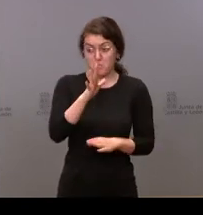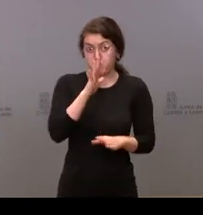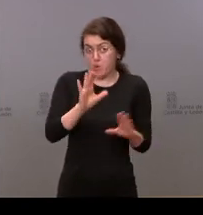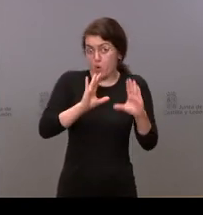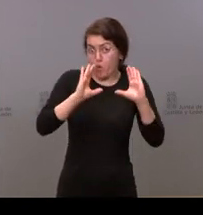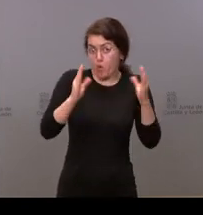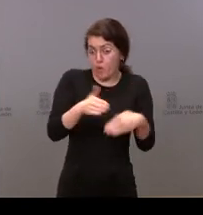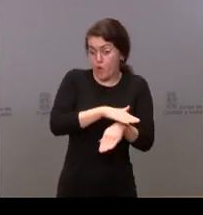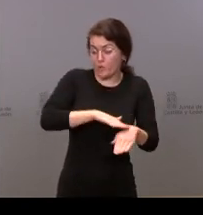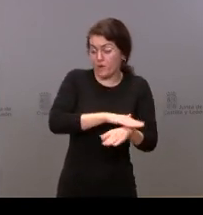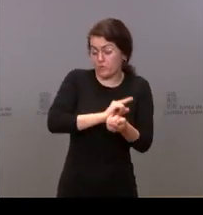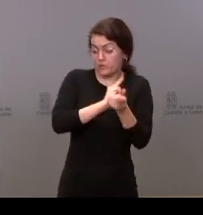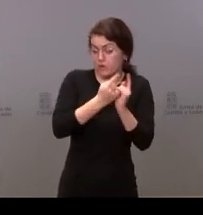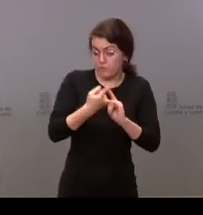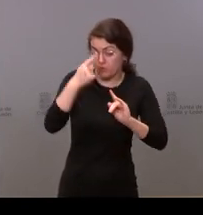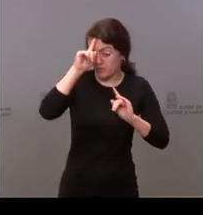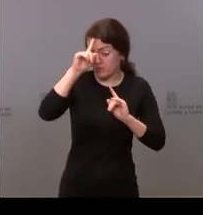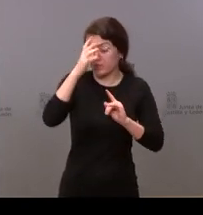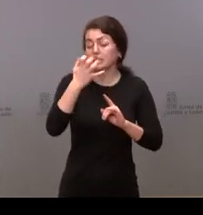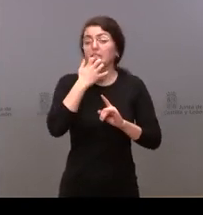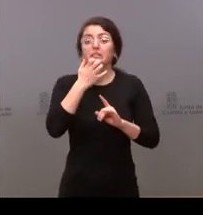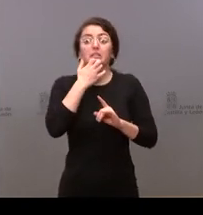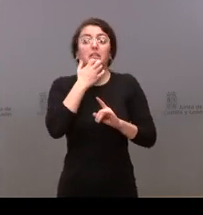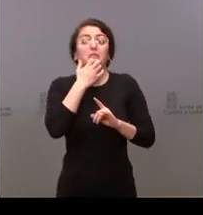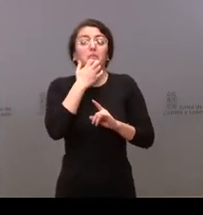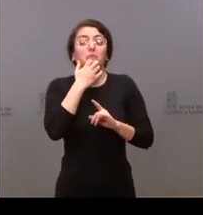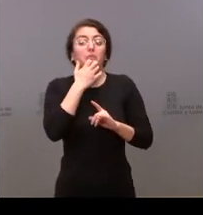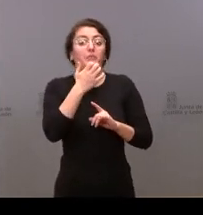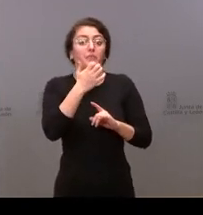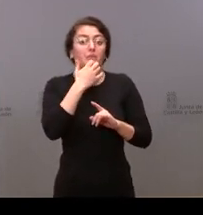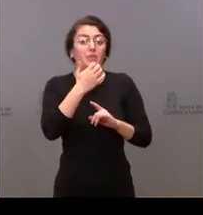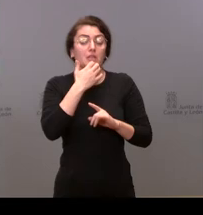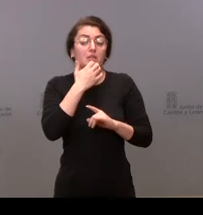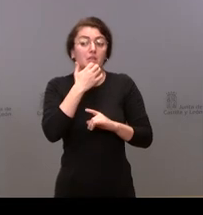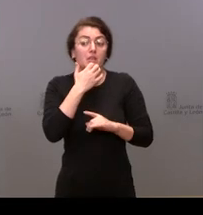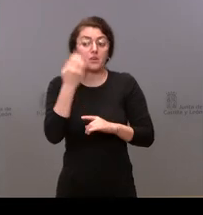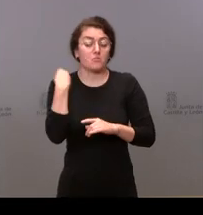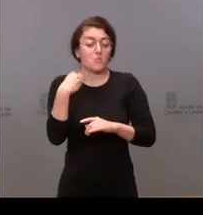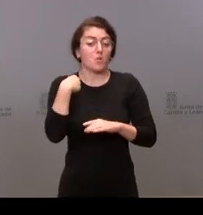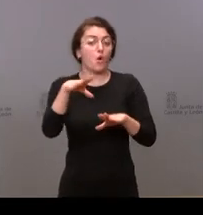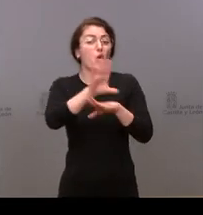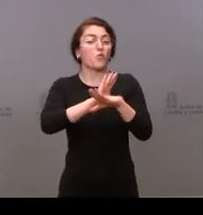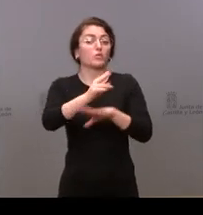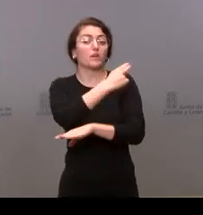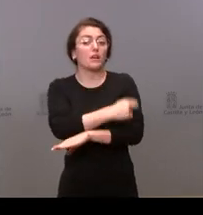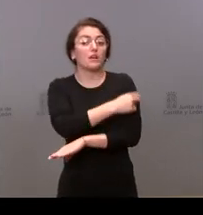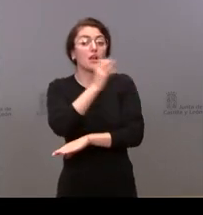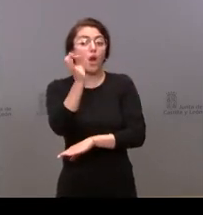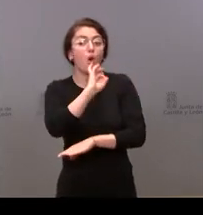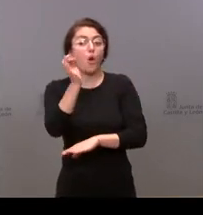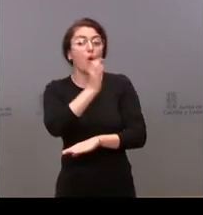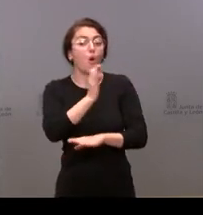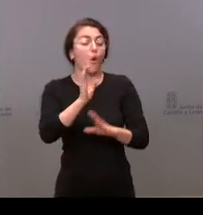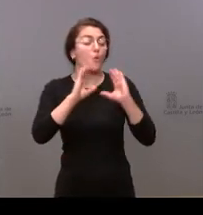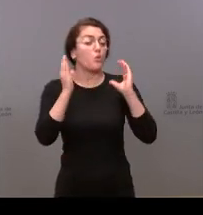si está previsto por parte de la consejería o de la junta de Castilla y León que haya